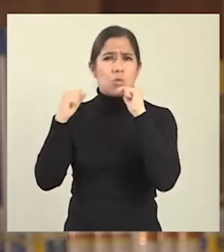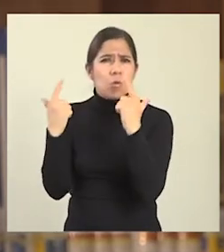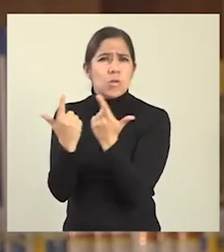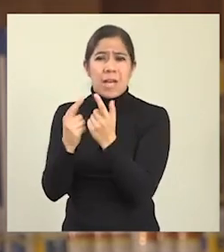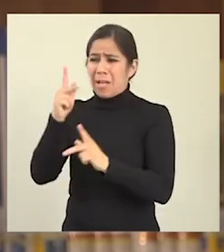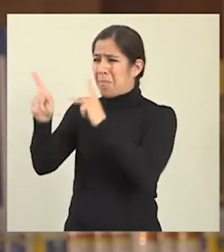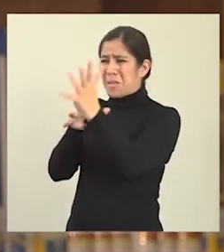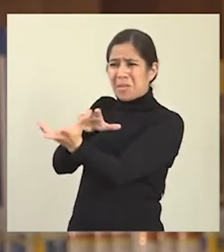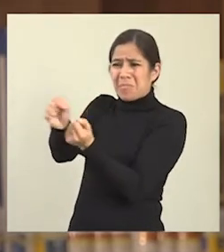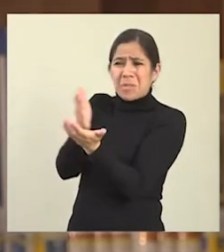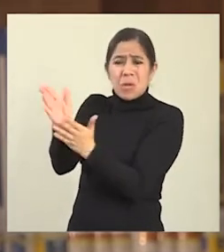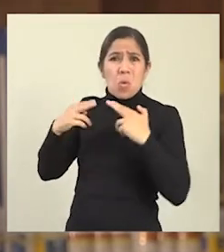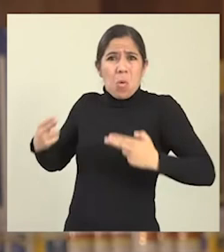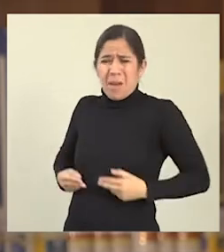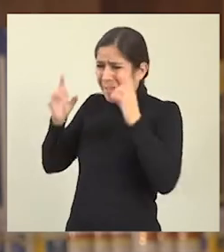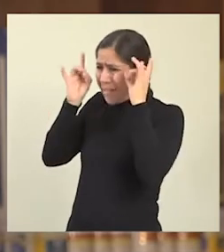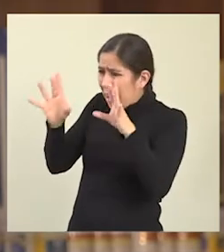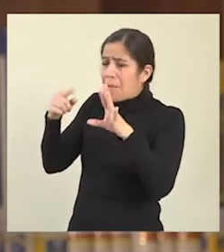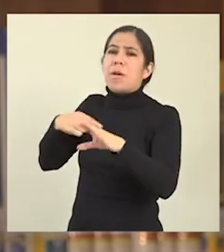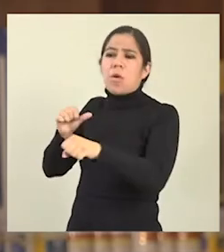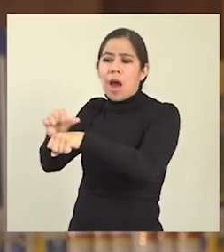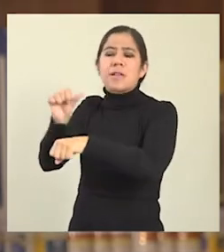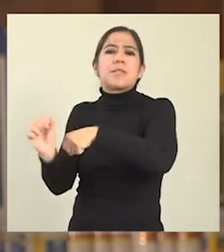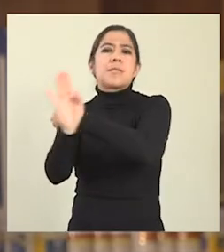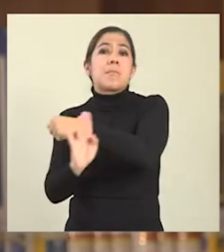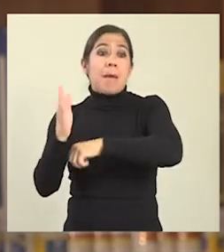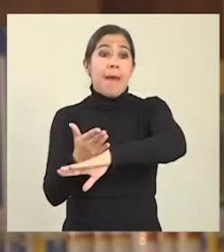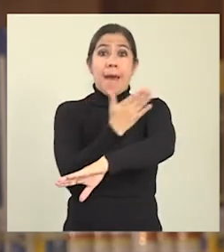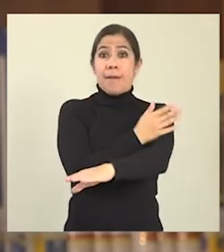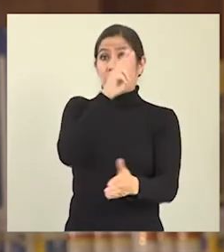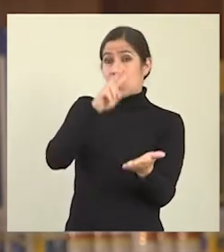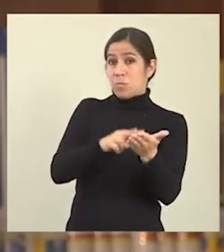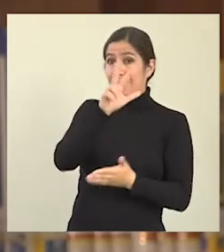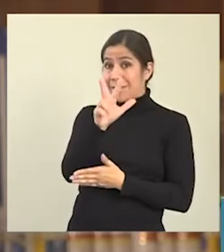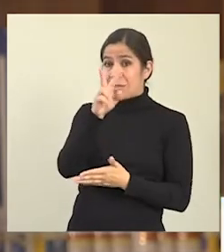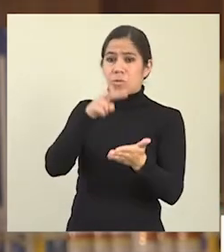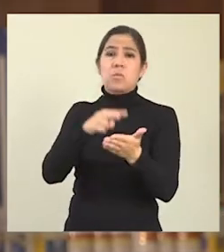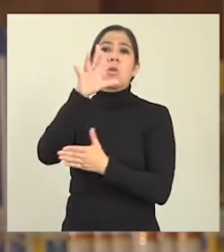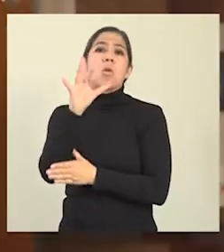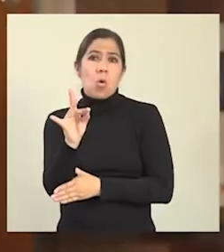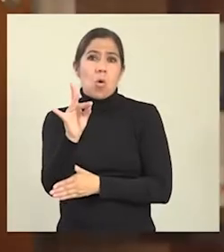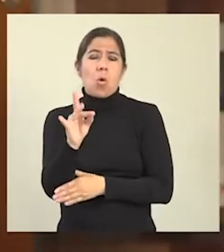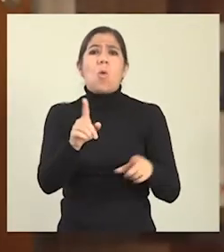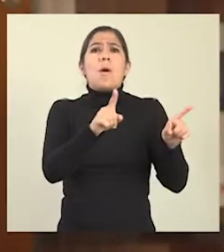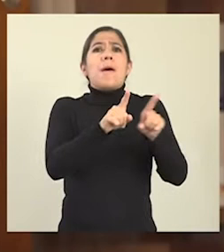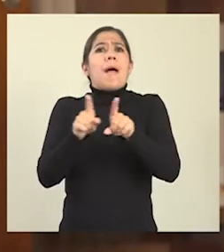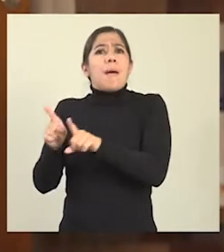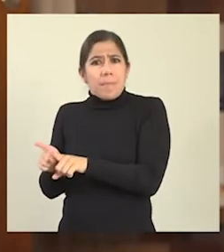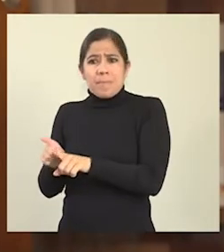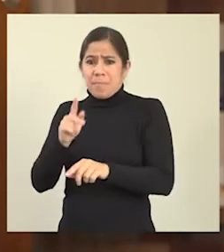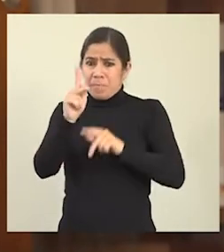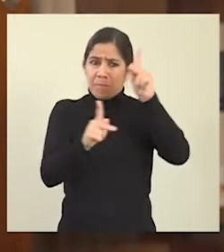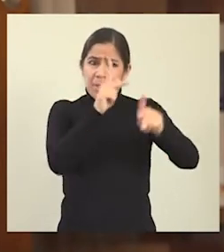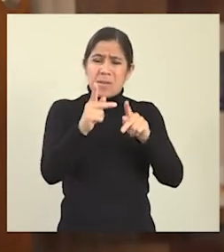legalmente a víctimas ante graves violaciones a derechos humanos ocurridas en 2003 y 2008 respectivamente. Asistí legalmente